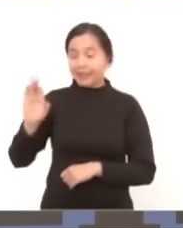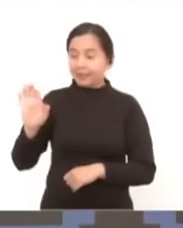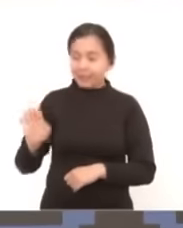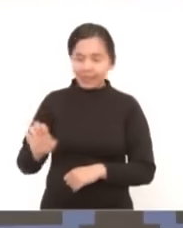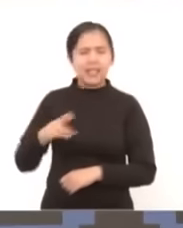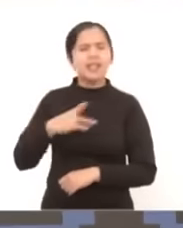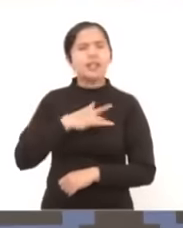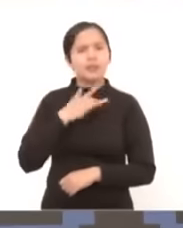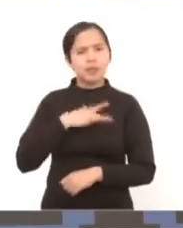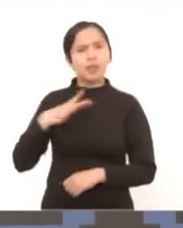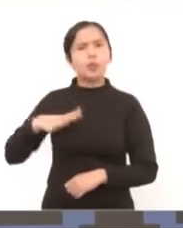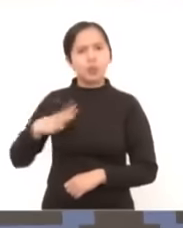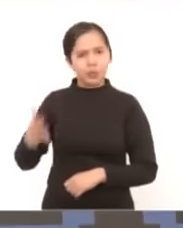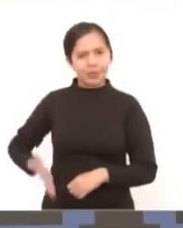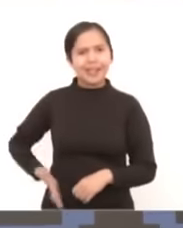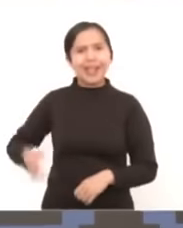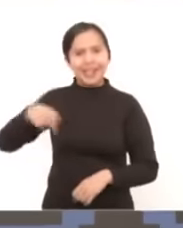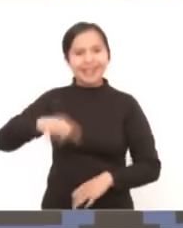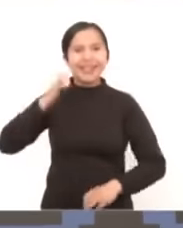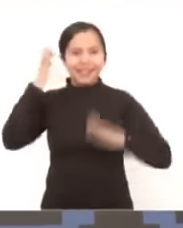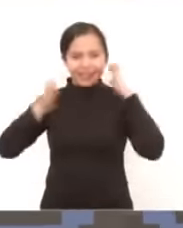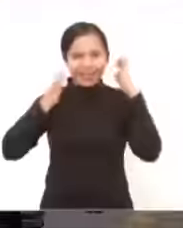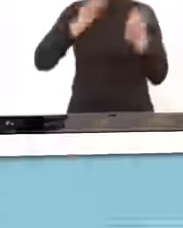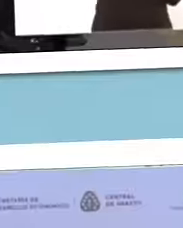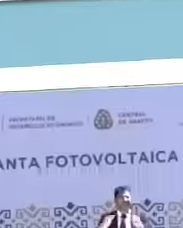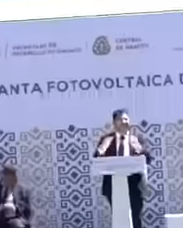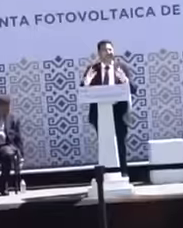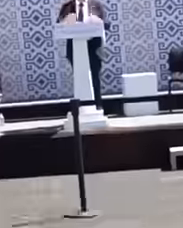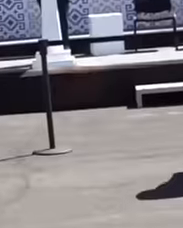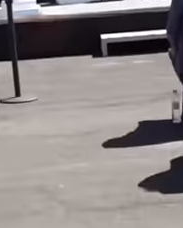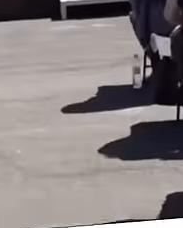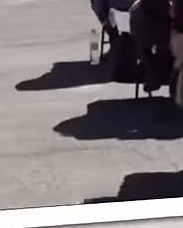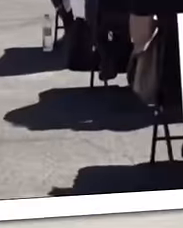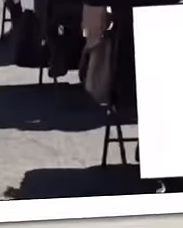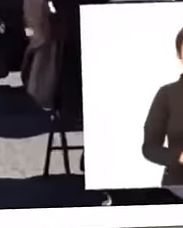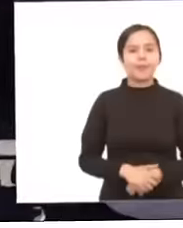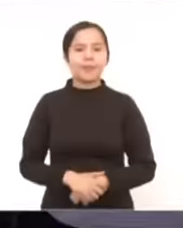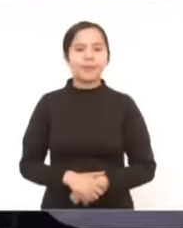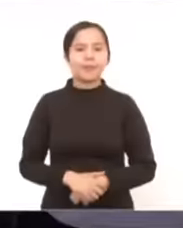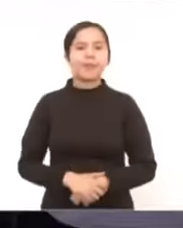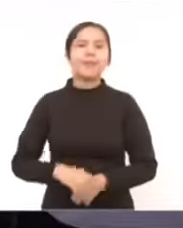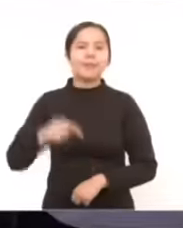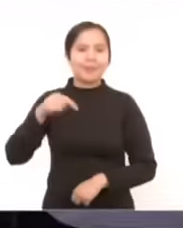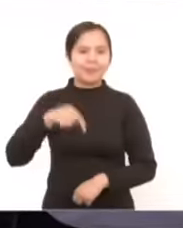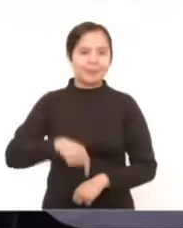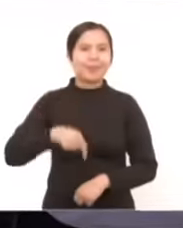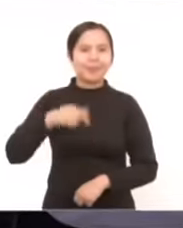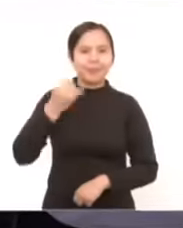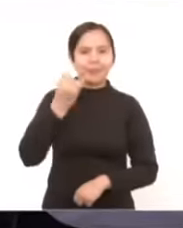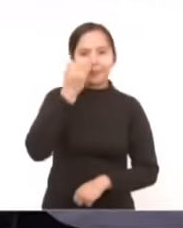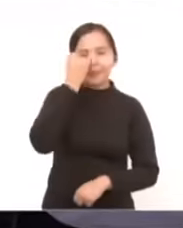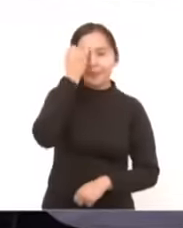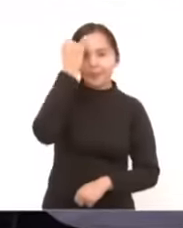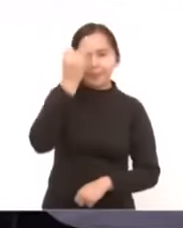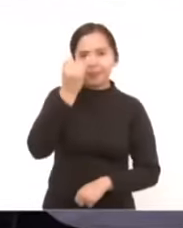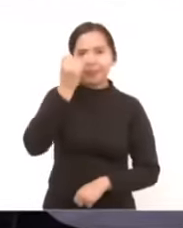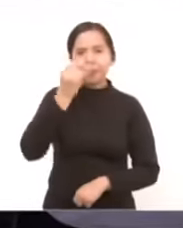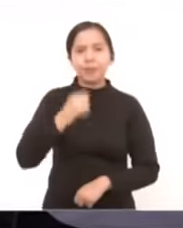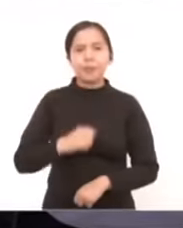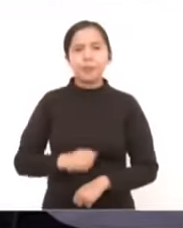orgullosa de este evento. Muchas gracias. Esta idea de la